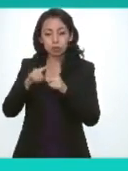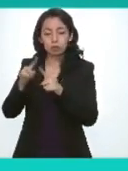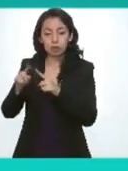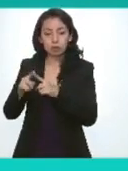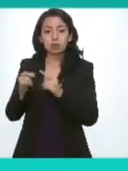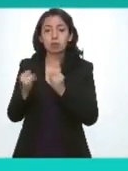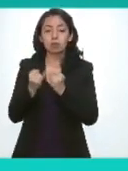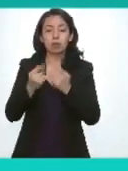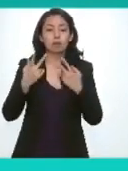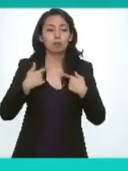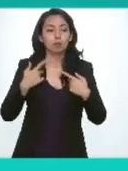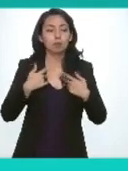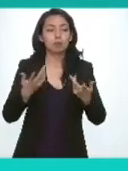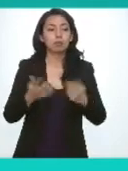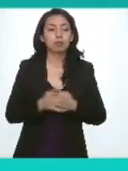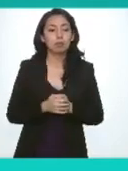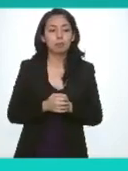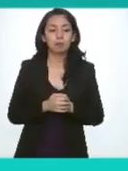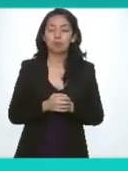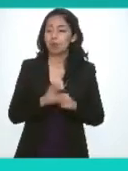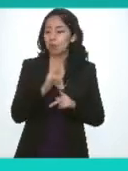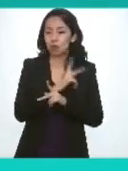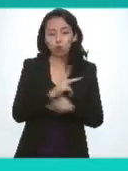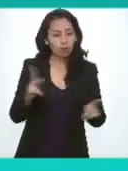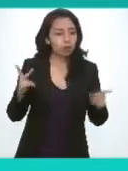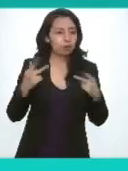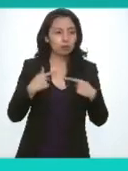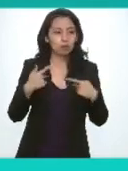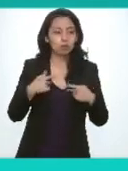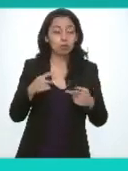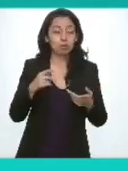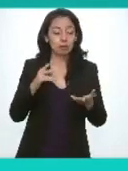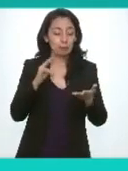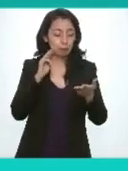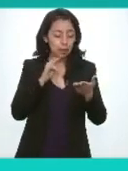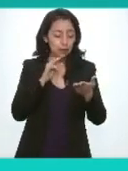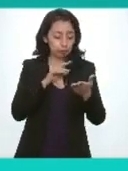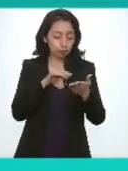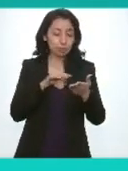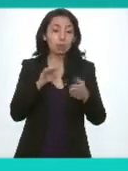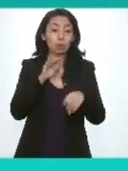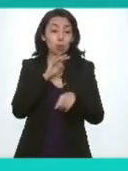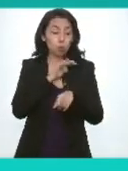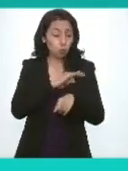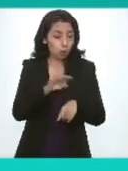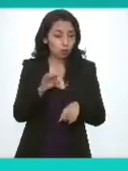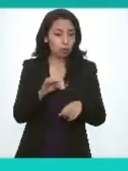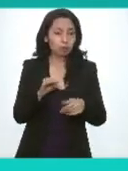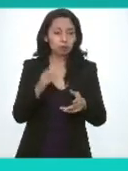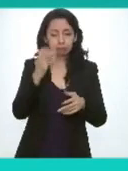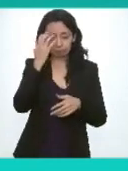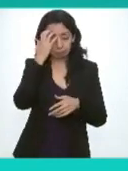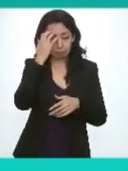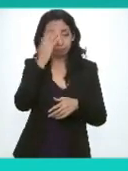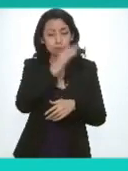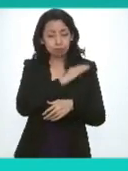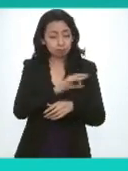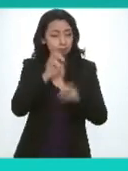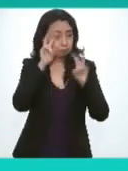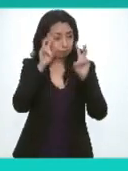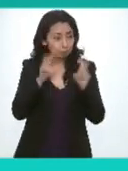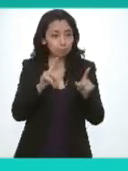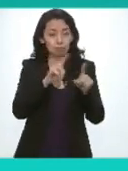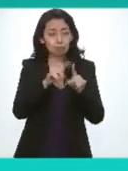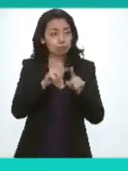empezando por los propios integrantes de las comisiones pero también a toda la sociedad el poder evaluar o el poder conocer los temas y los